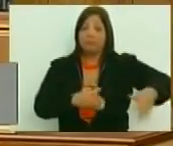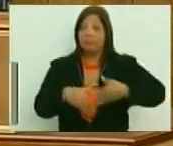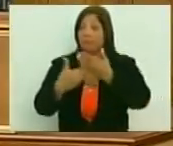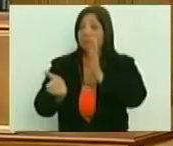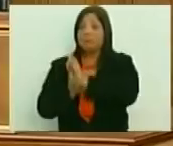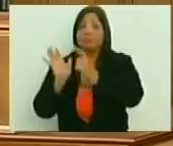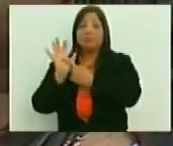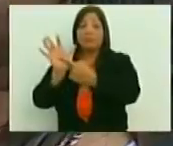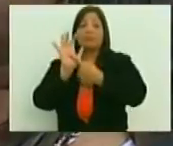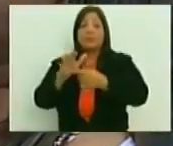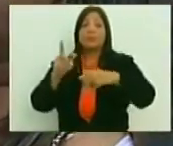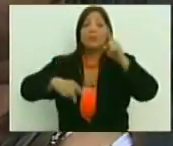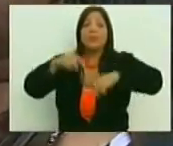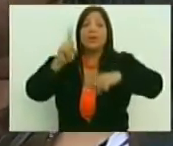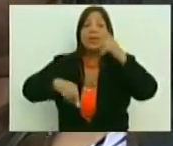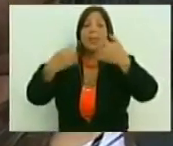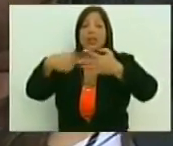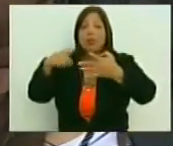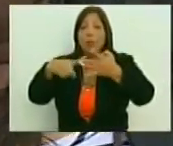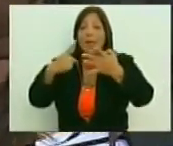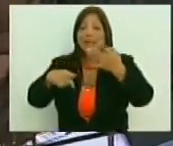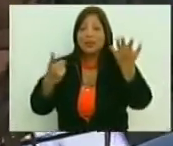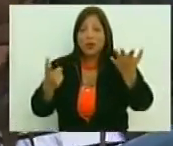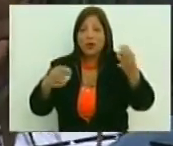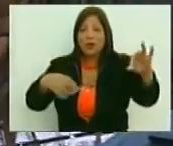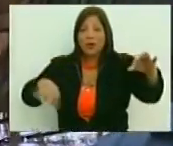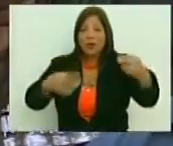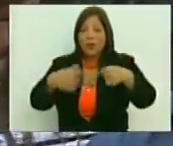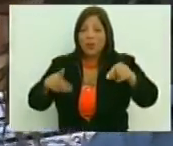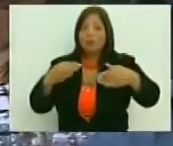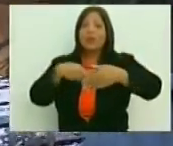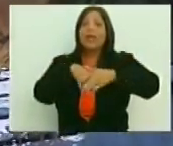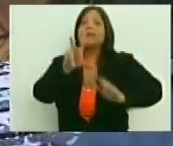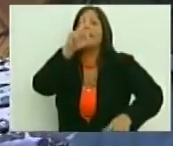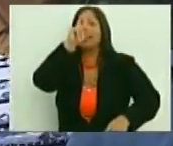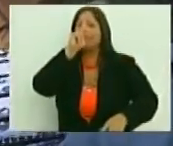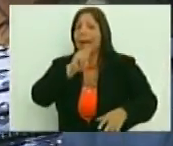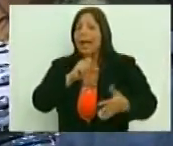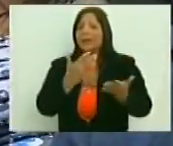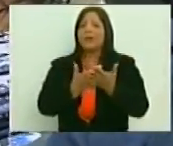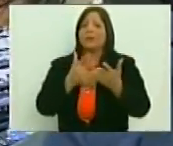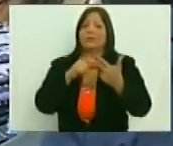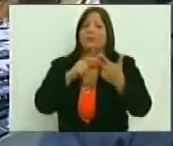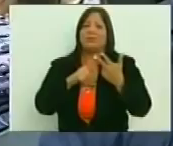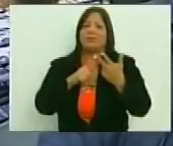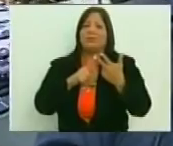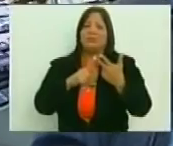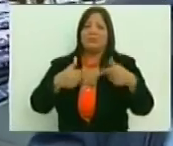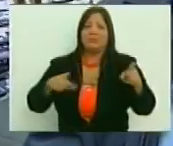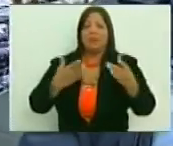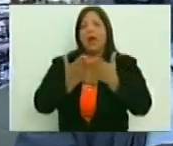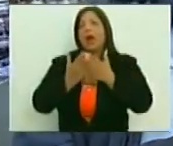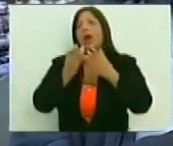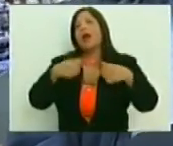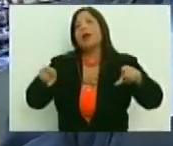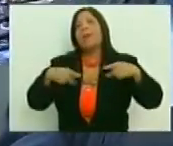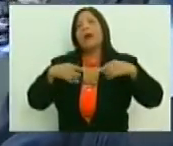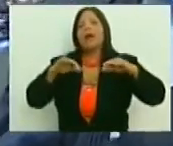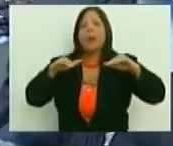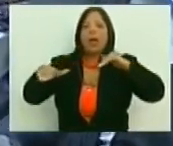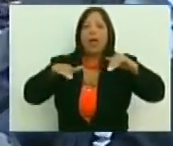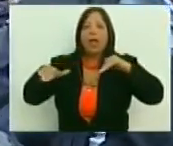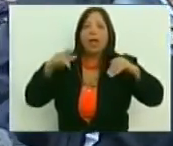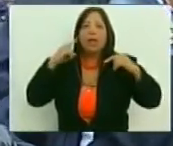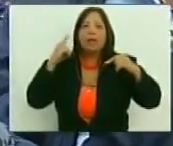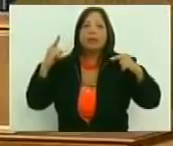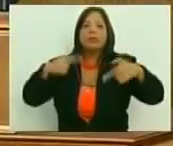Rebeldes fabrica instrumentos. Tres años engavetados también. Sede para estudios de grabación, de ensayo y salas de conciertos.